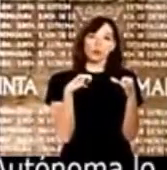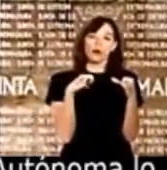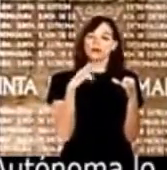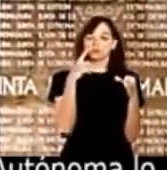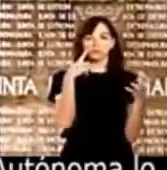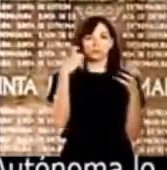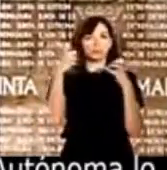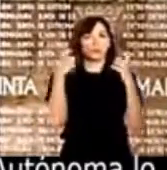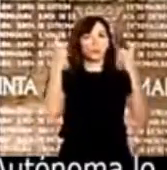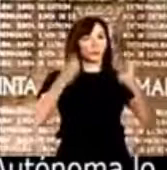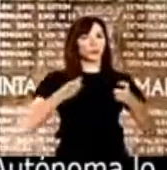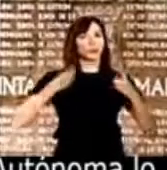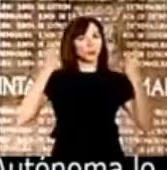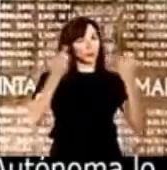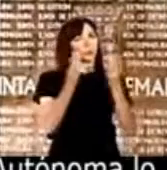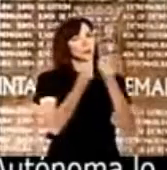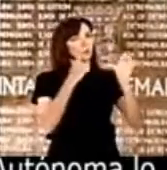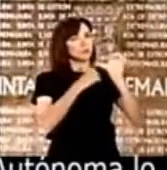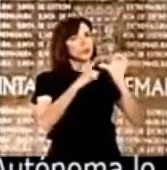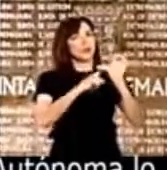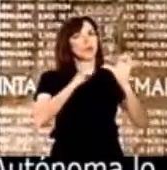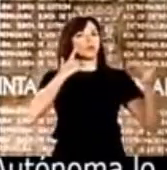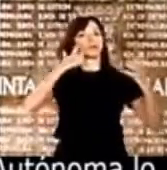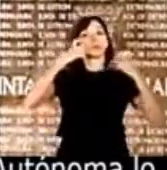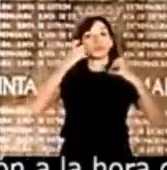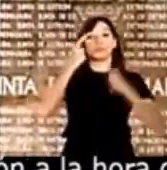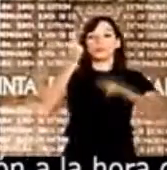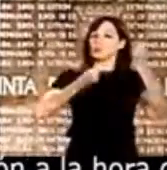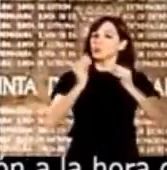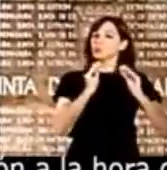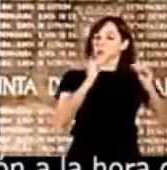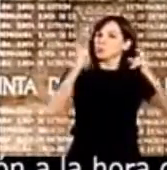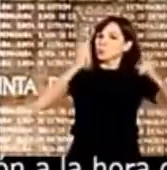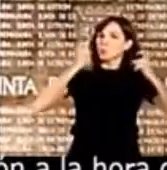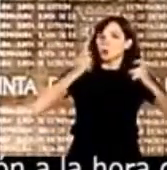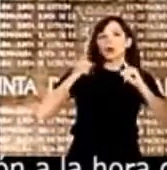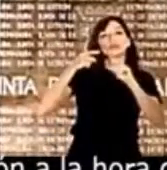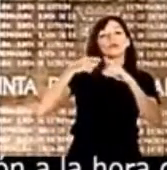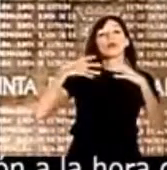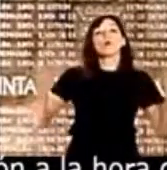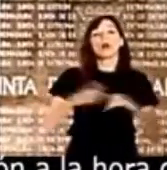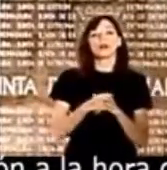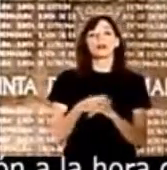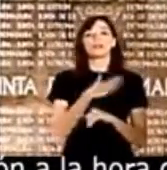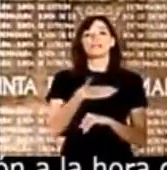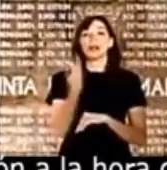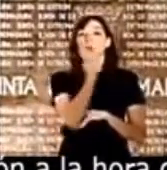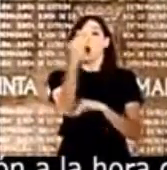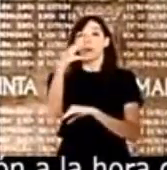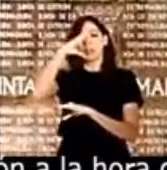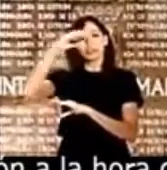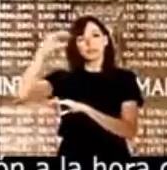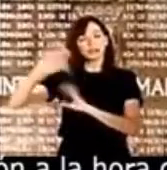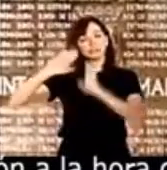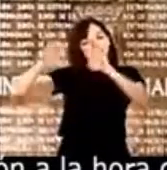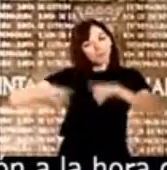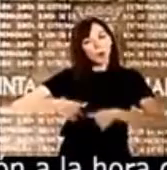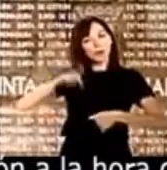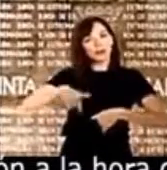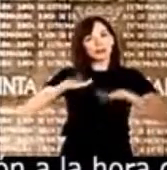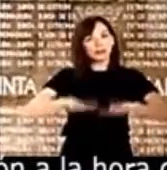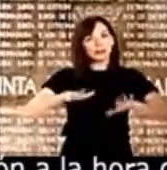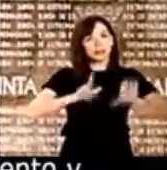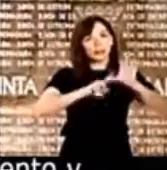esta Administración a la hora de destinar su proyecto para que retorne el talento y retorne concretamente con esta convocatoria